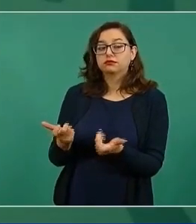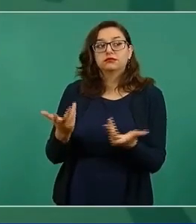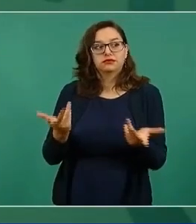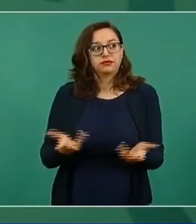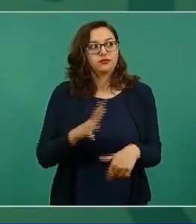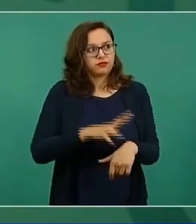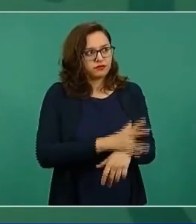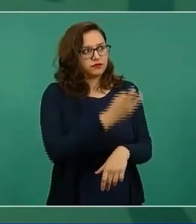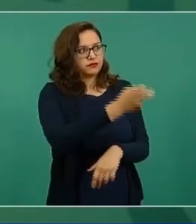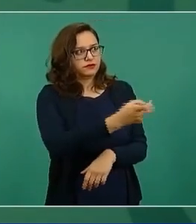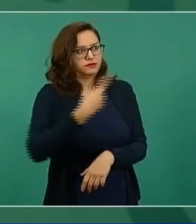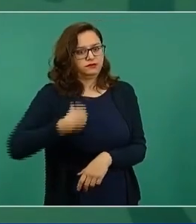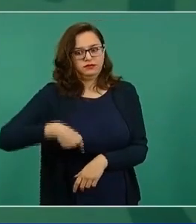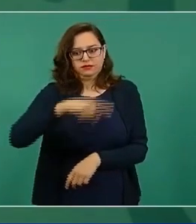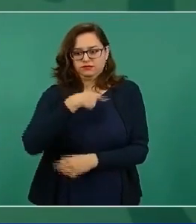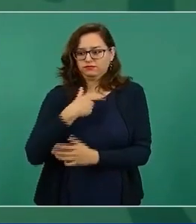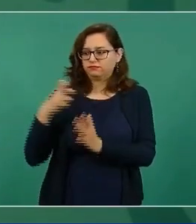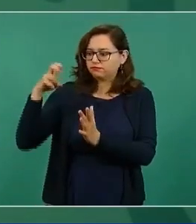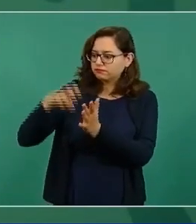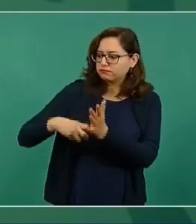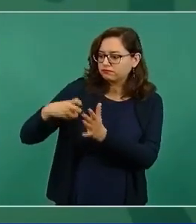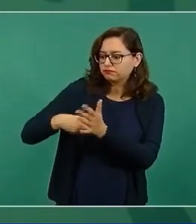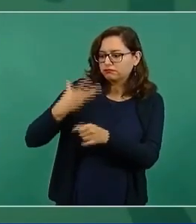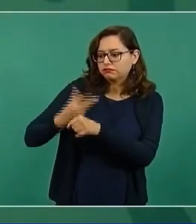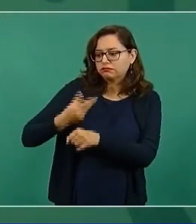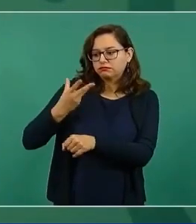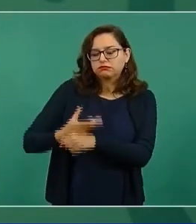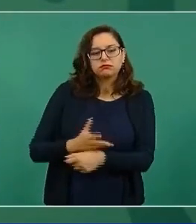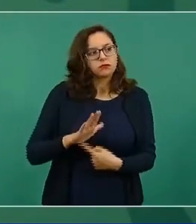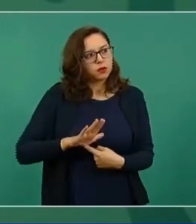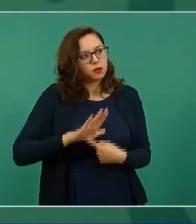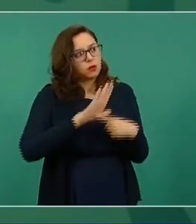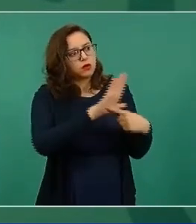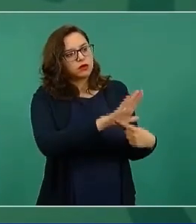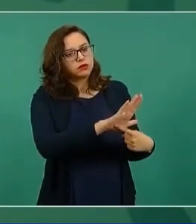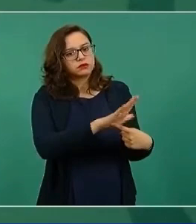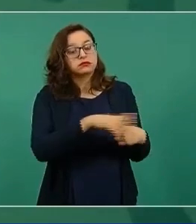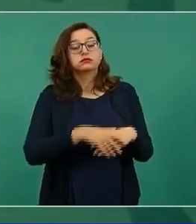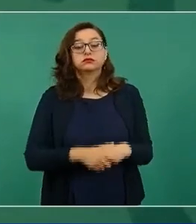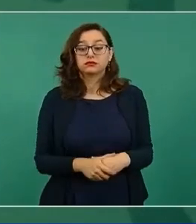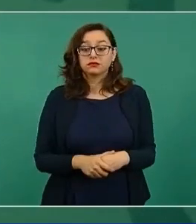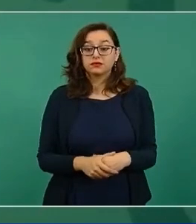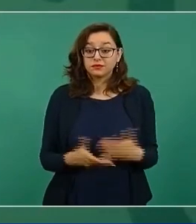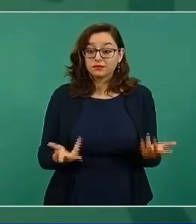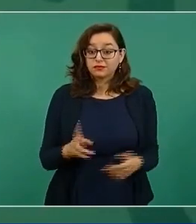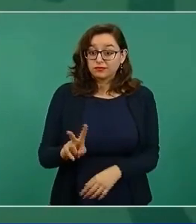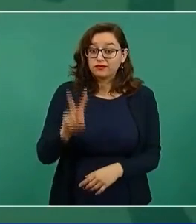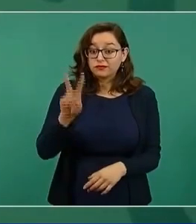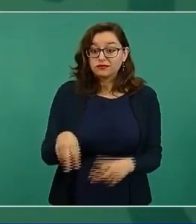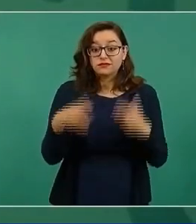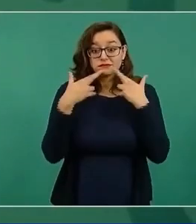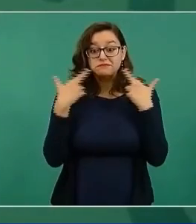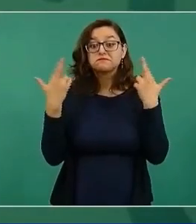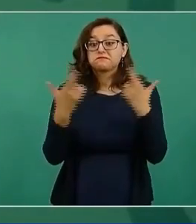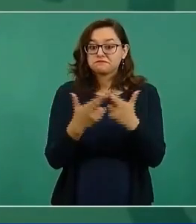a malas interpretaciones. Fue muy bueno, por eso la reunión.